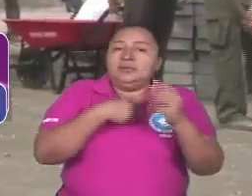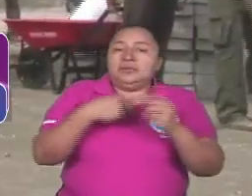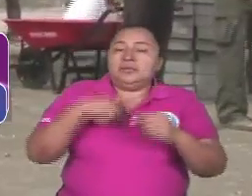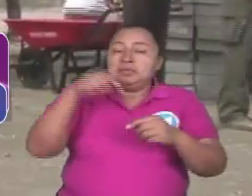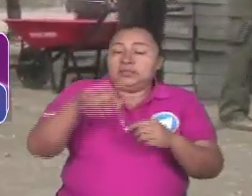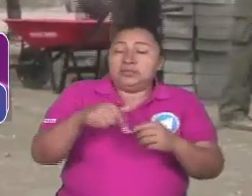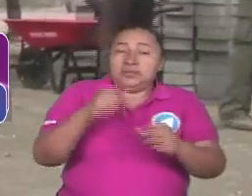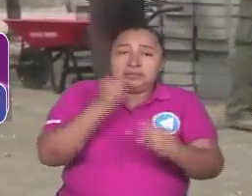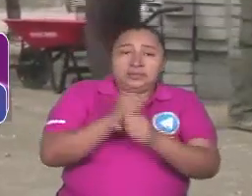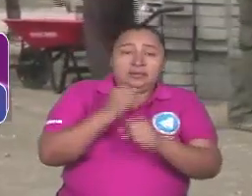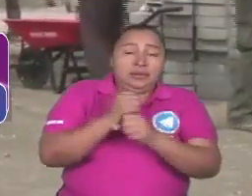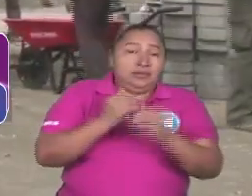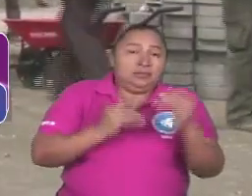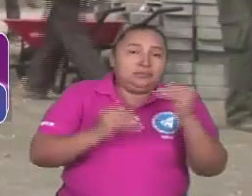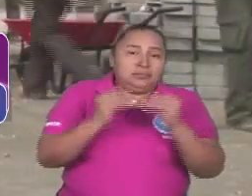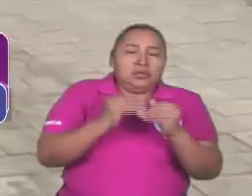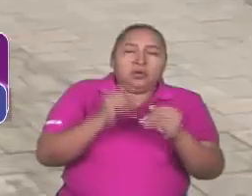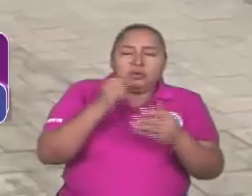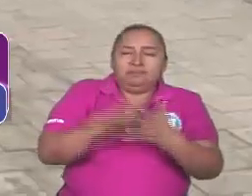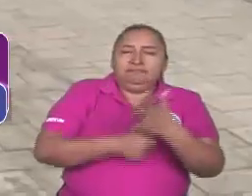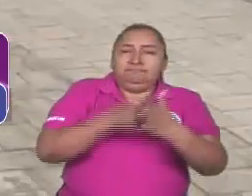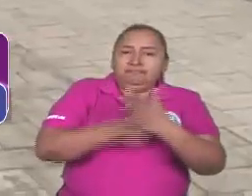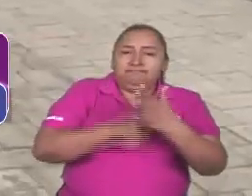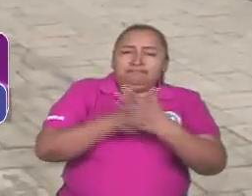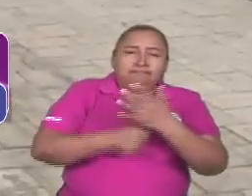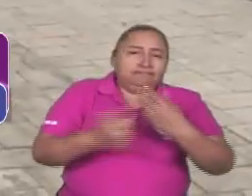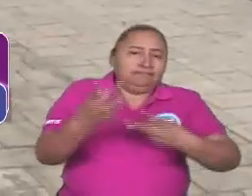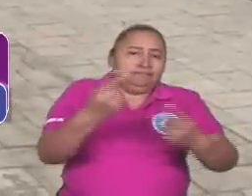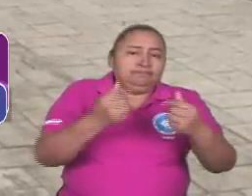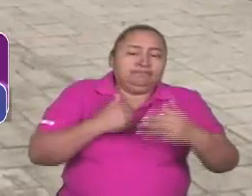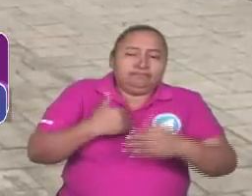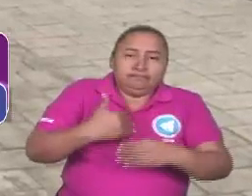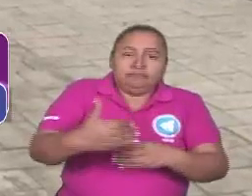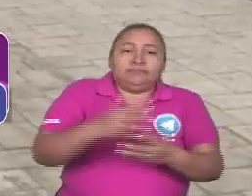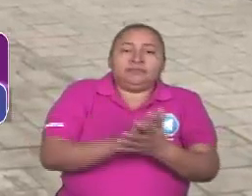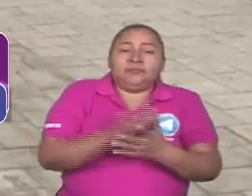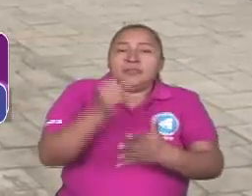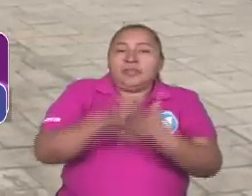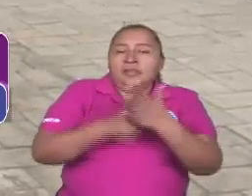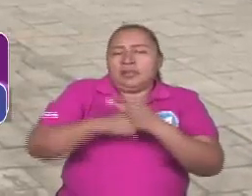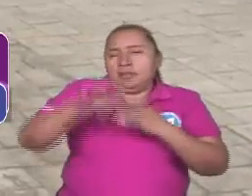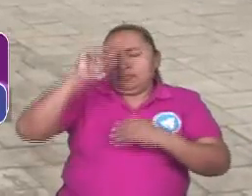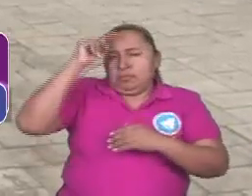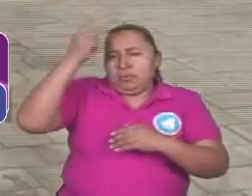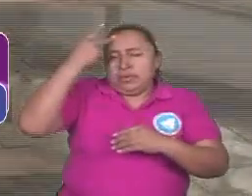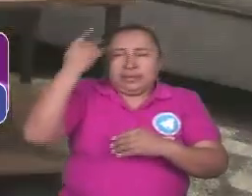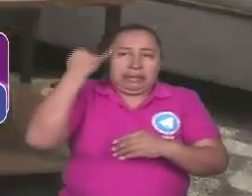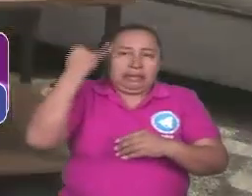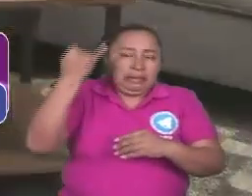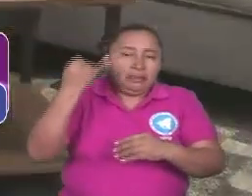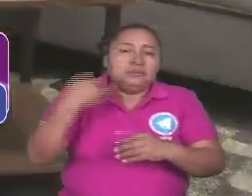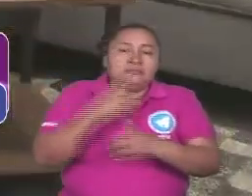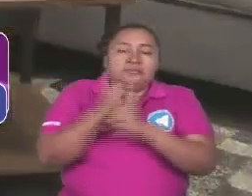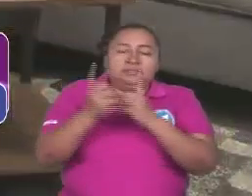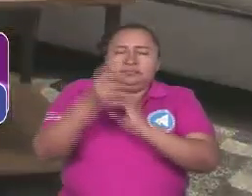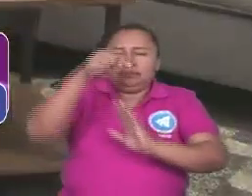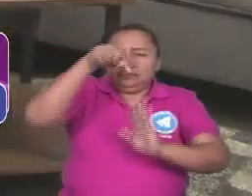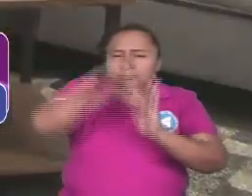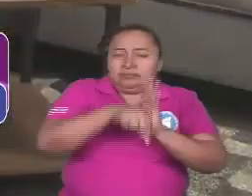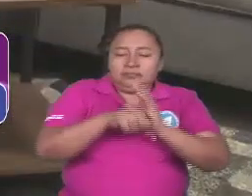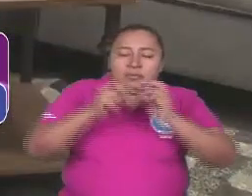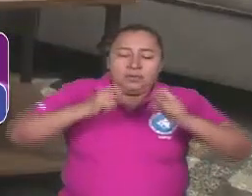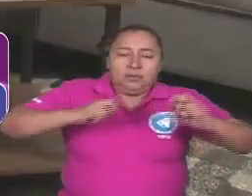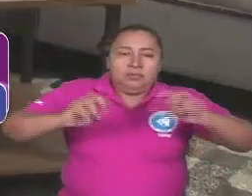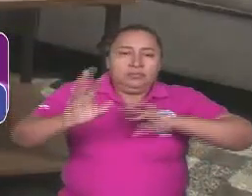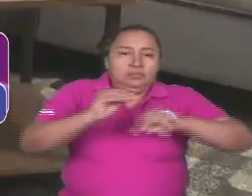una batalla, la batalla económica, la batalla político-ideológica. Tenemos que profundizar el diálogo